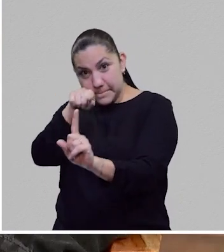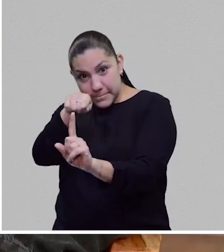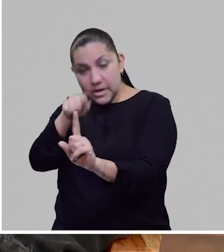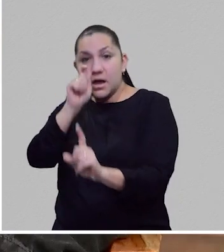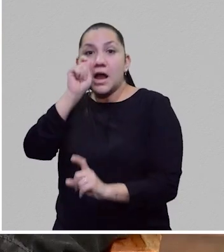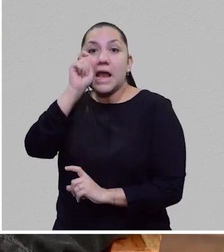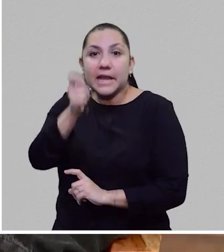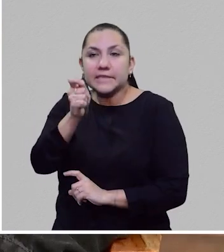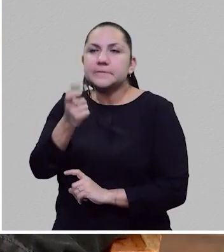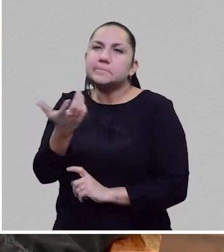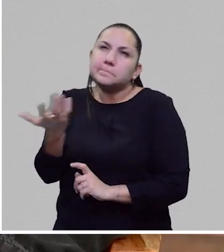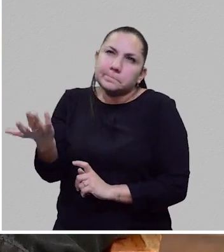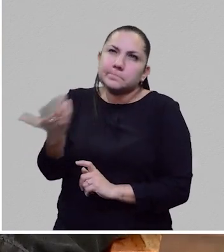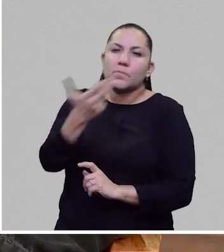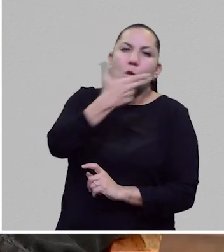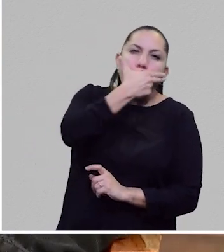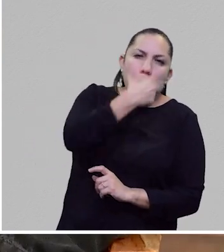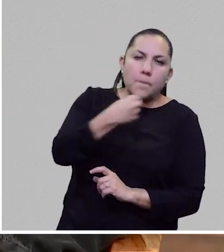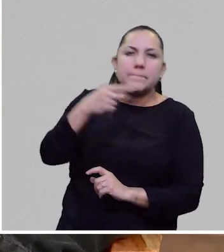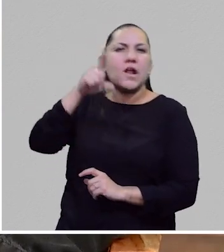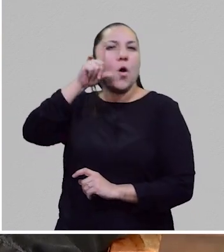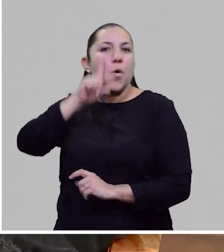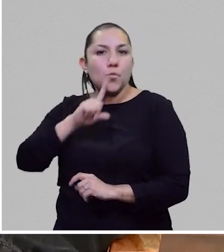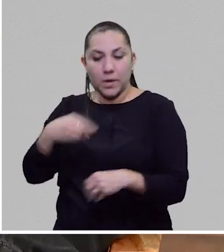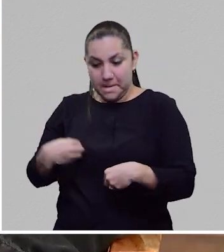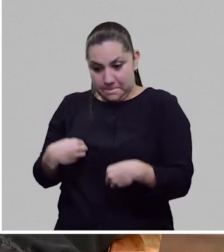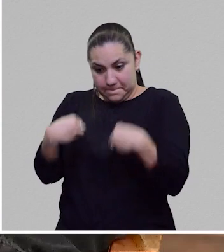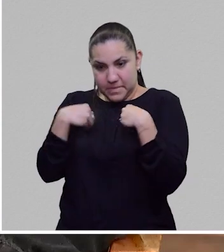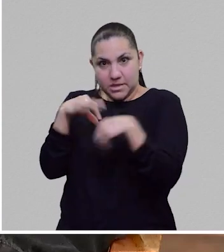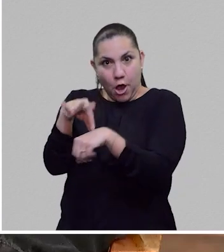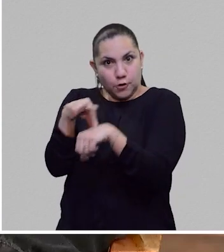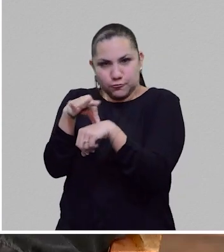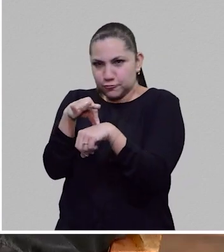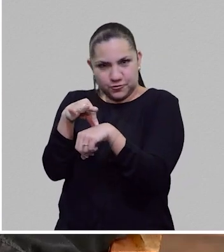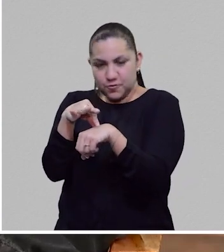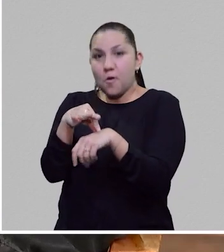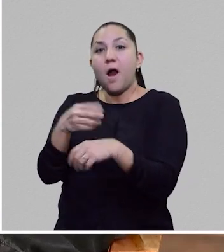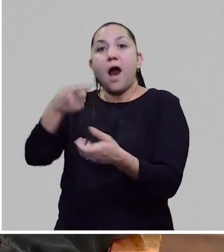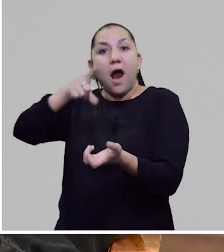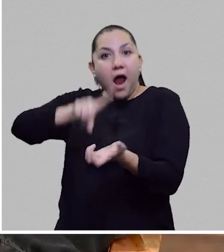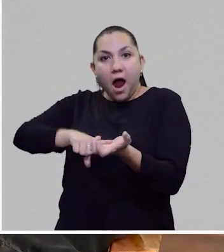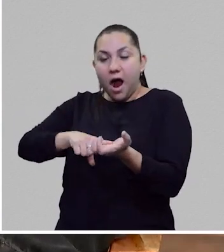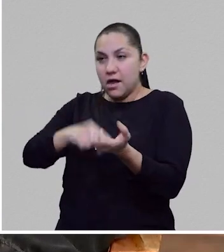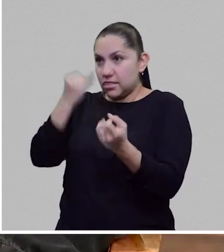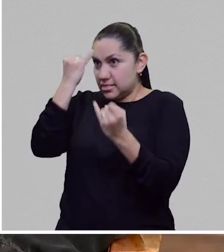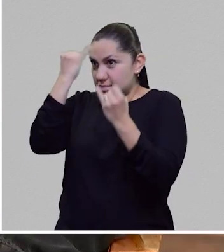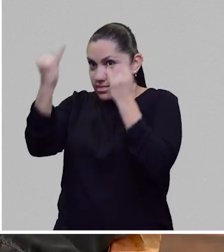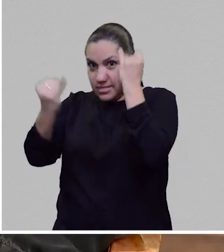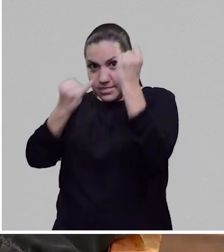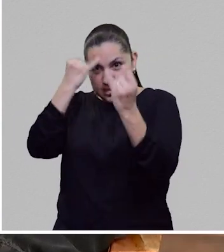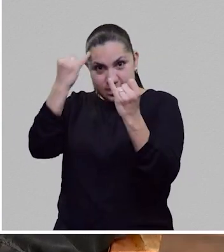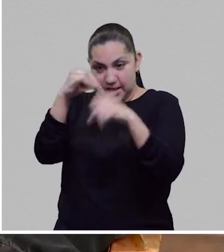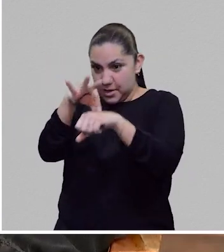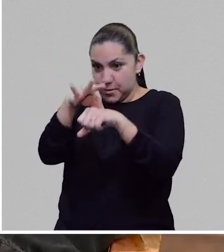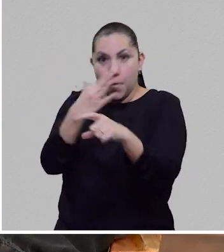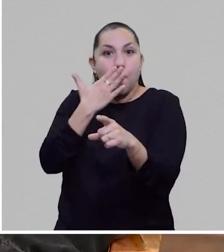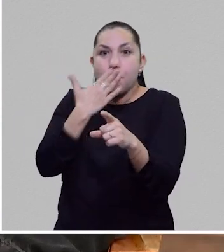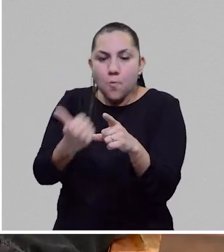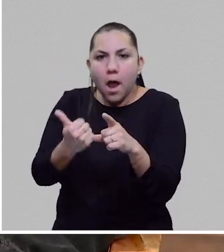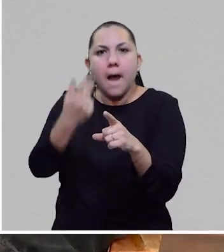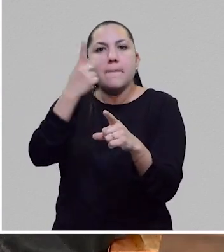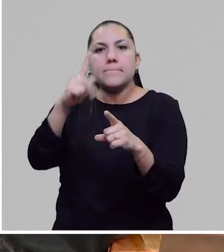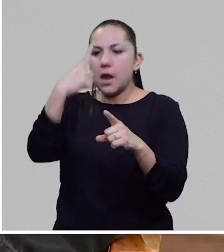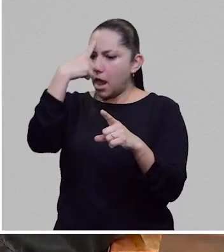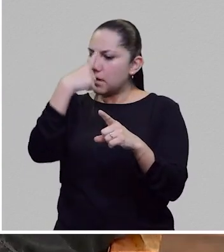en el robot y en el hombre artificial, hombre o mujer artificial, en el ser artificial humanoide colocamos